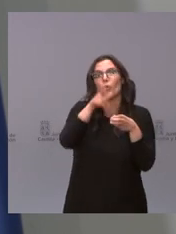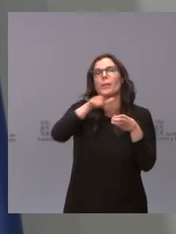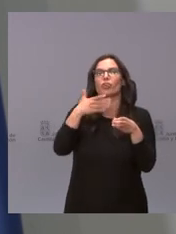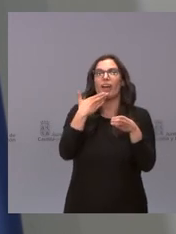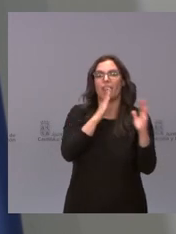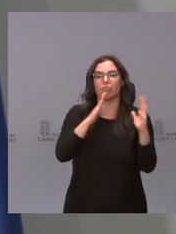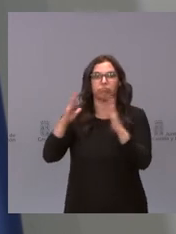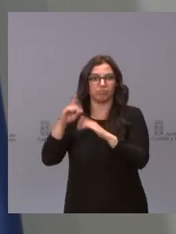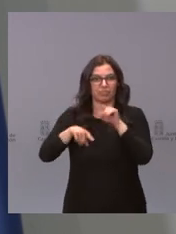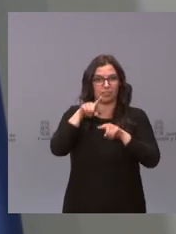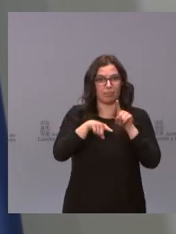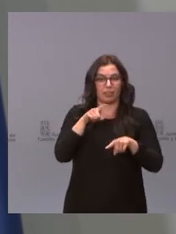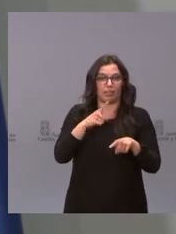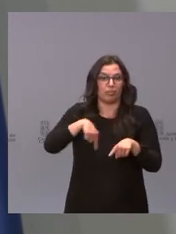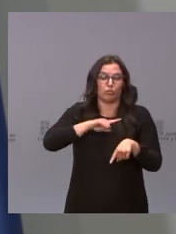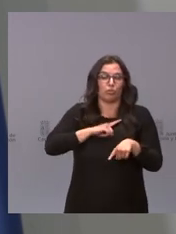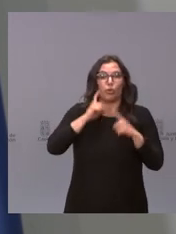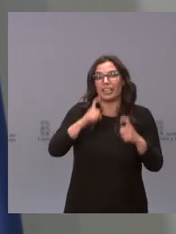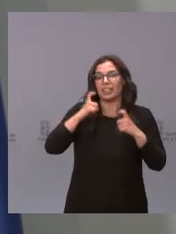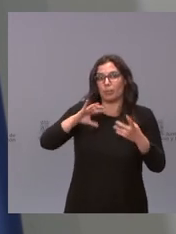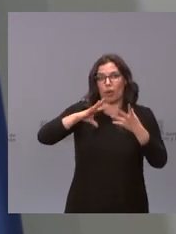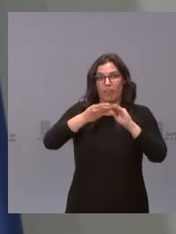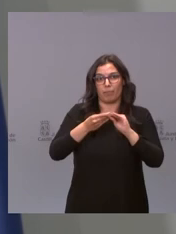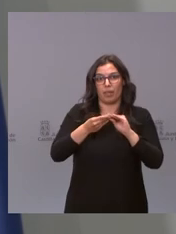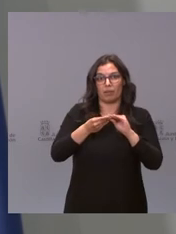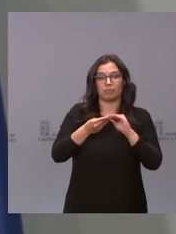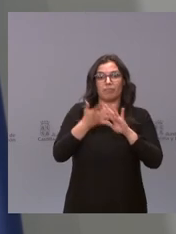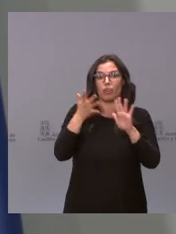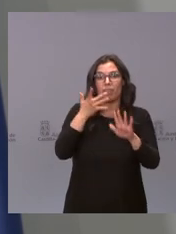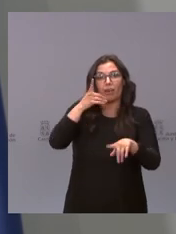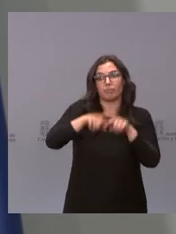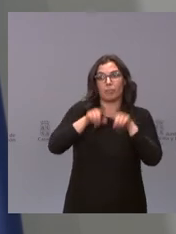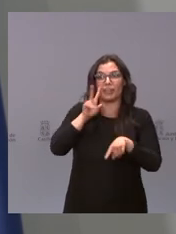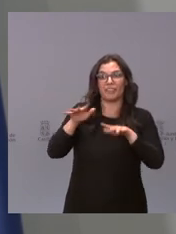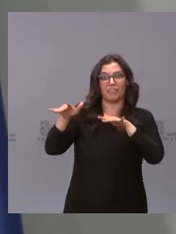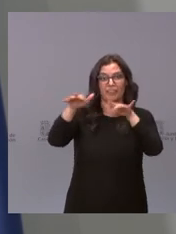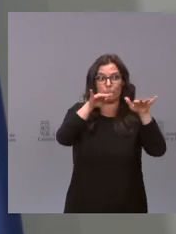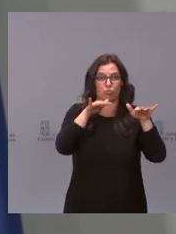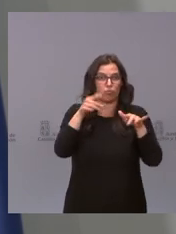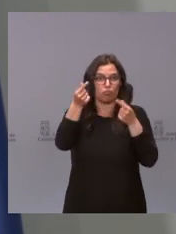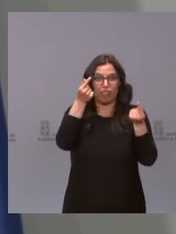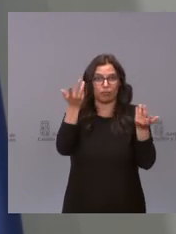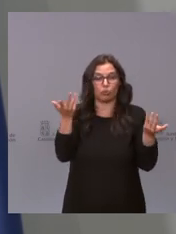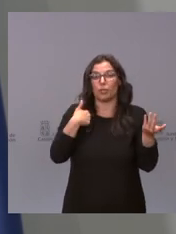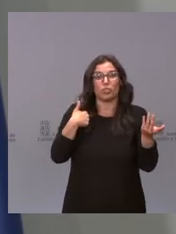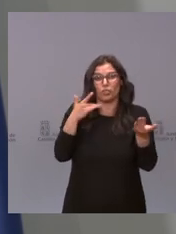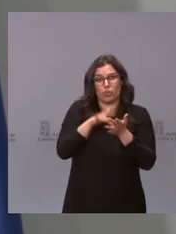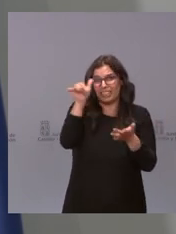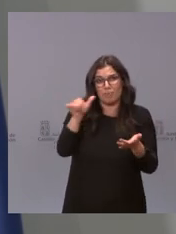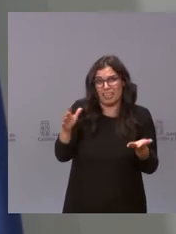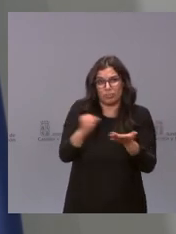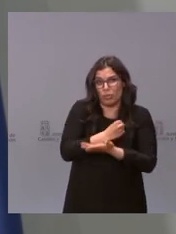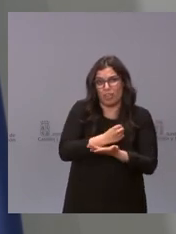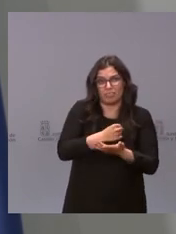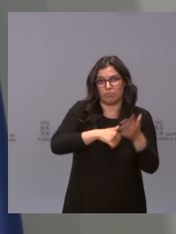cambiará y nosotros lo que hacemos es intentar adaptar nuestro ritmo a lo que vamos viendo en los números pero esto nos va a ocurrir todas las semanas a ver